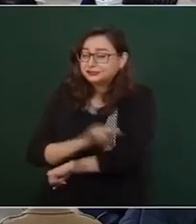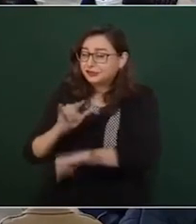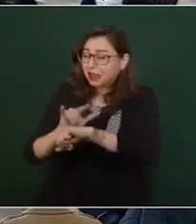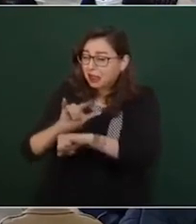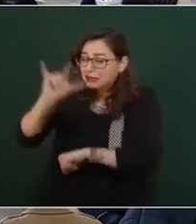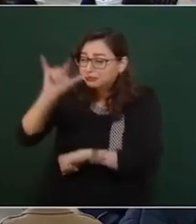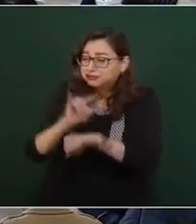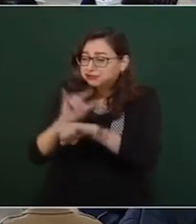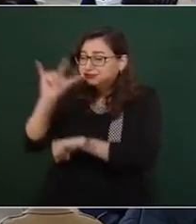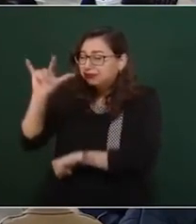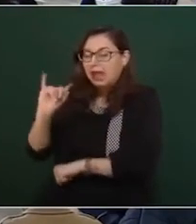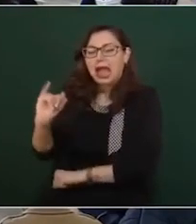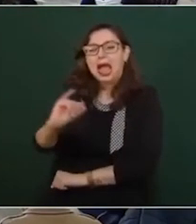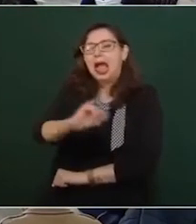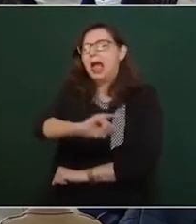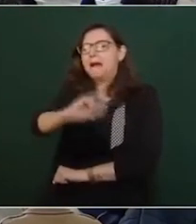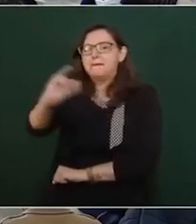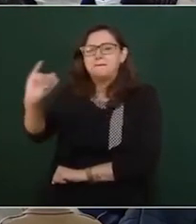Guarden este tuit.